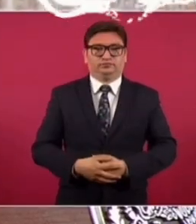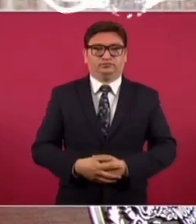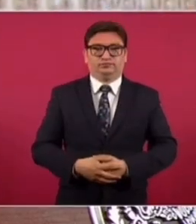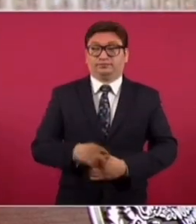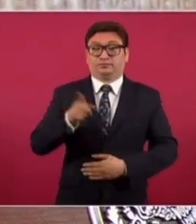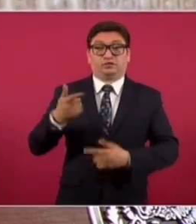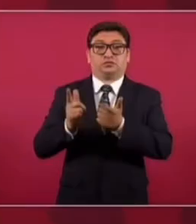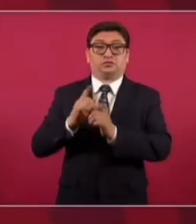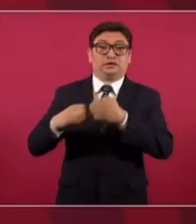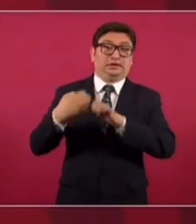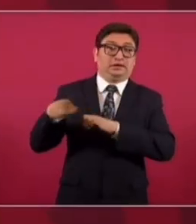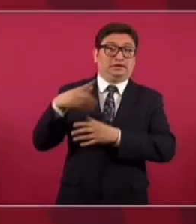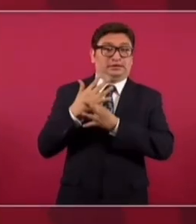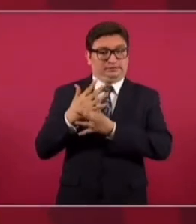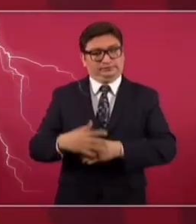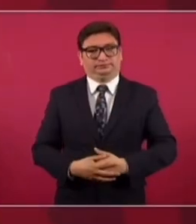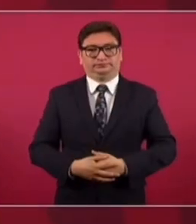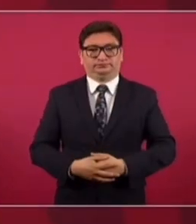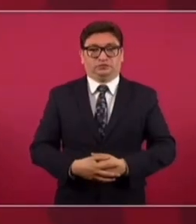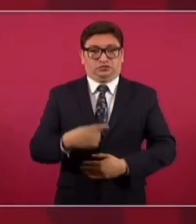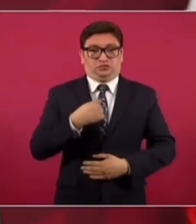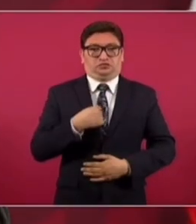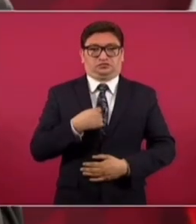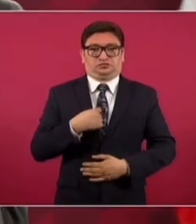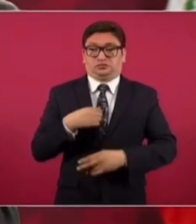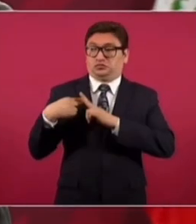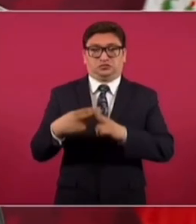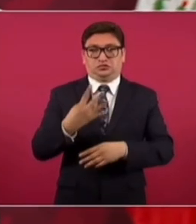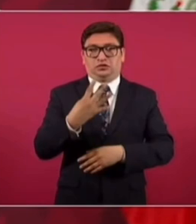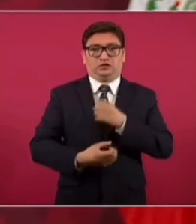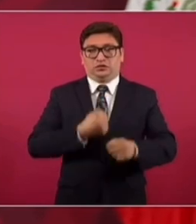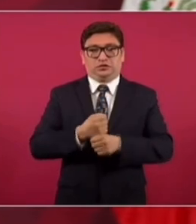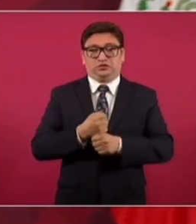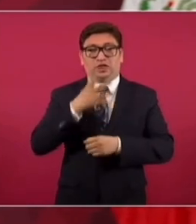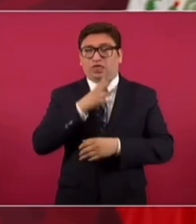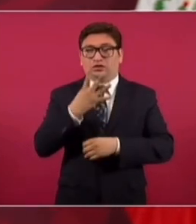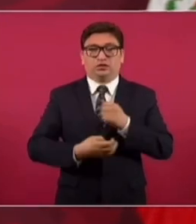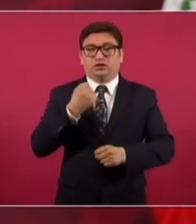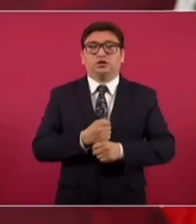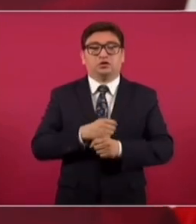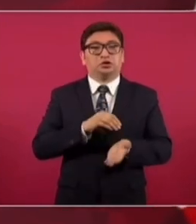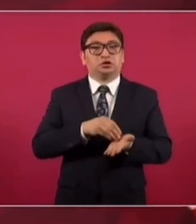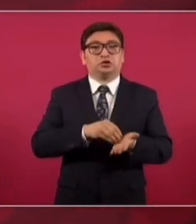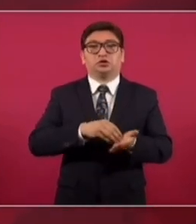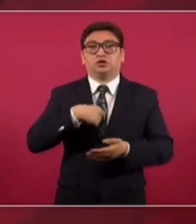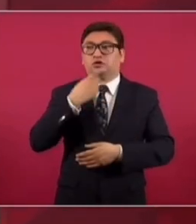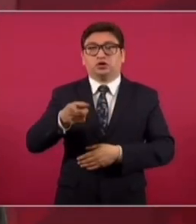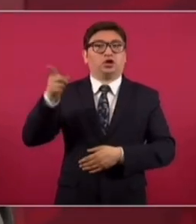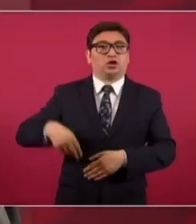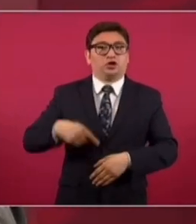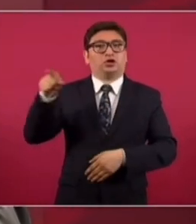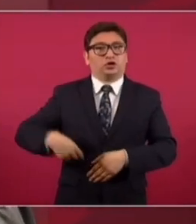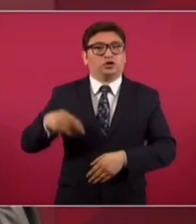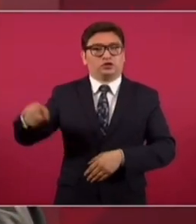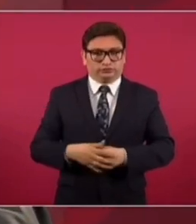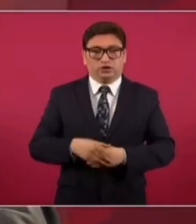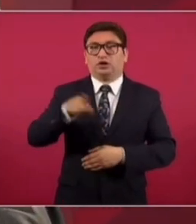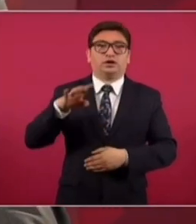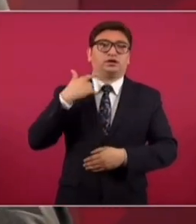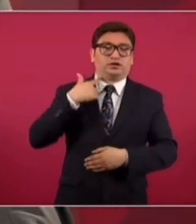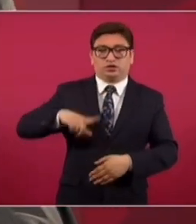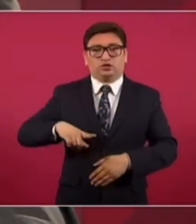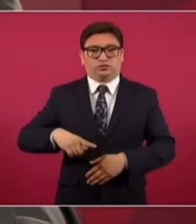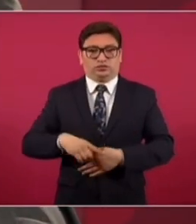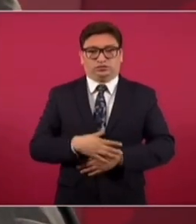Dicen mis adversarios que yo llevo cuatro años, o cerca de cuatro años, que todavía le sigo echando la culpa a los